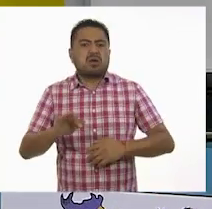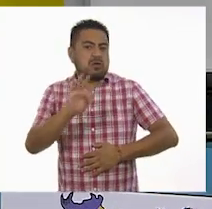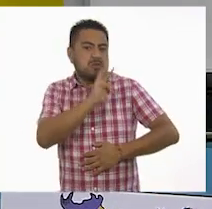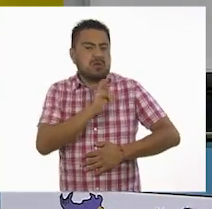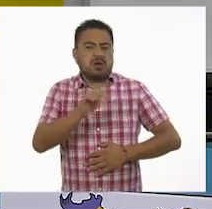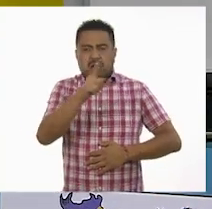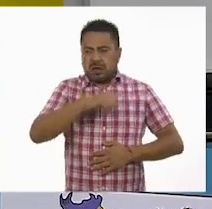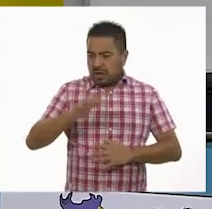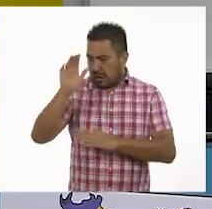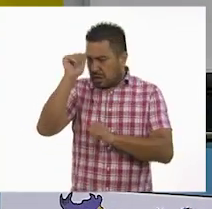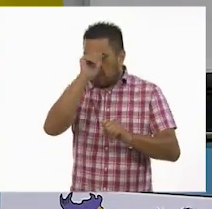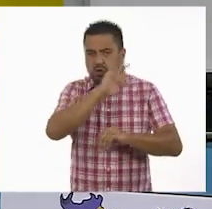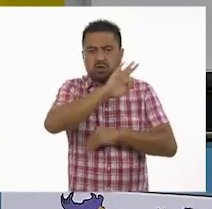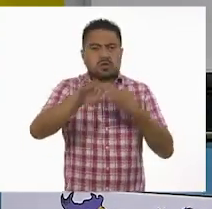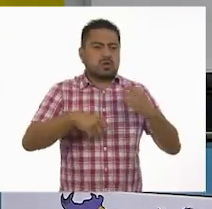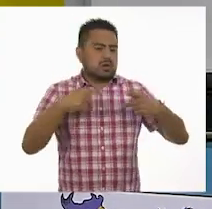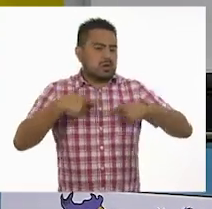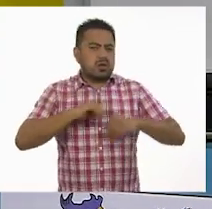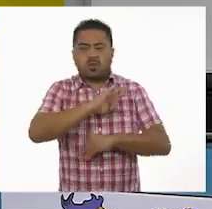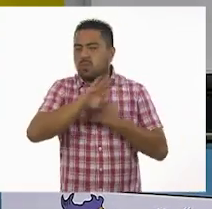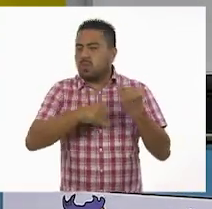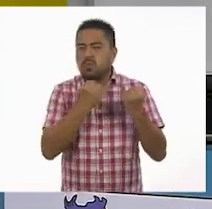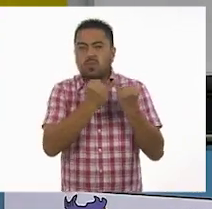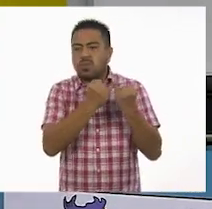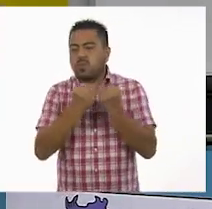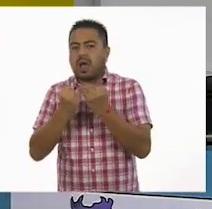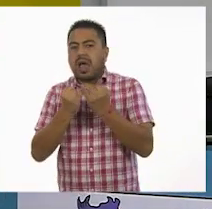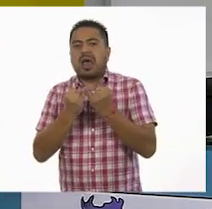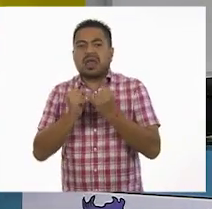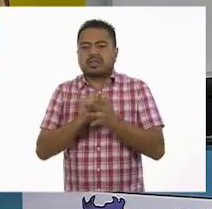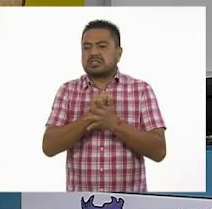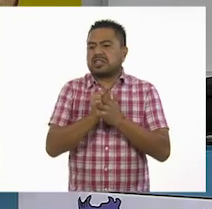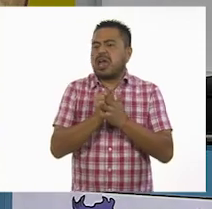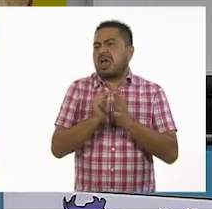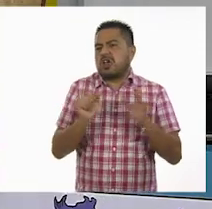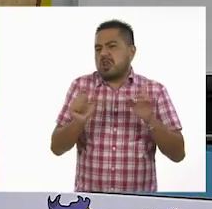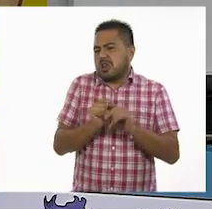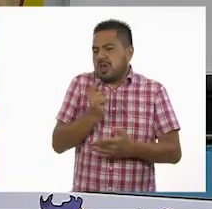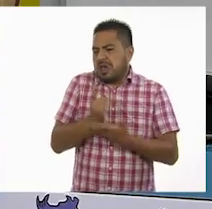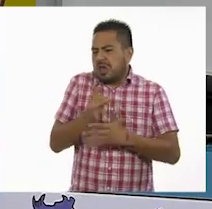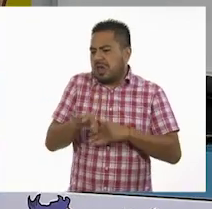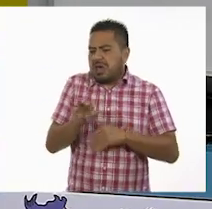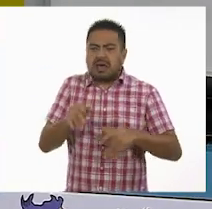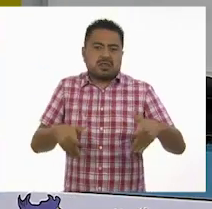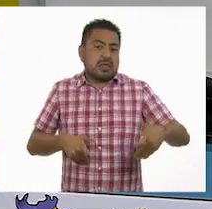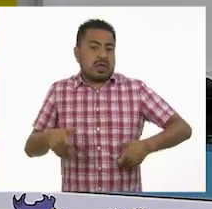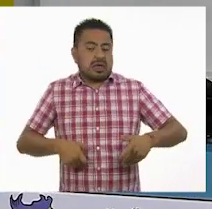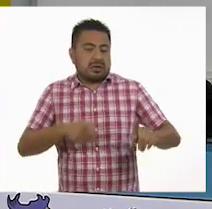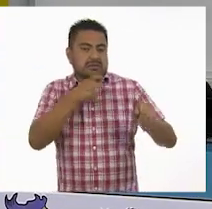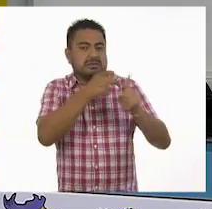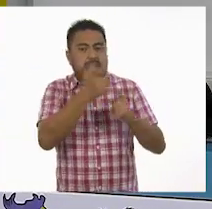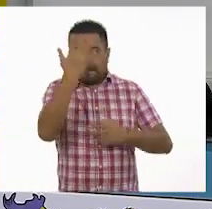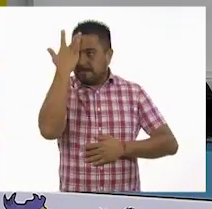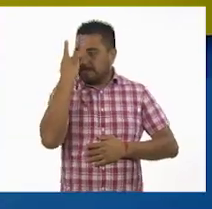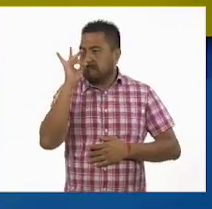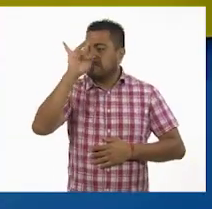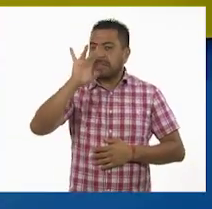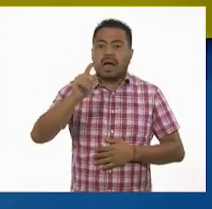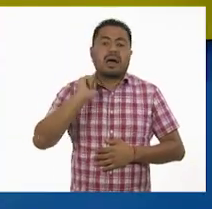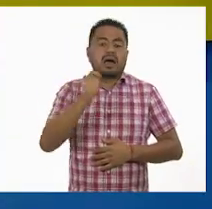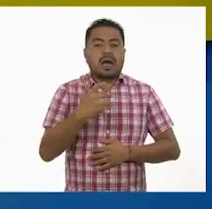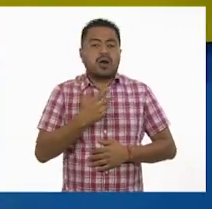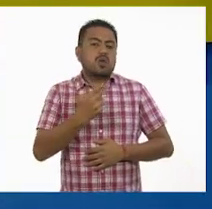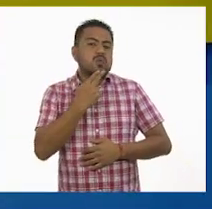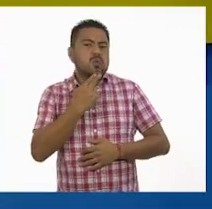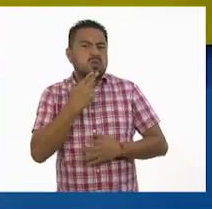acordar que todos venimos vestidos igual y nada más elementos simbólicos. Ajá. Sí, el teatro tiene esa magia, ¿sí? Ajá.